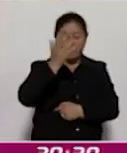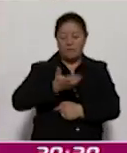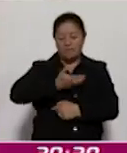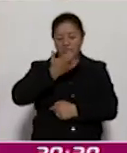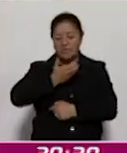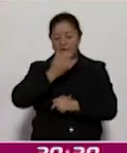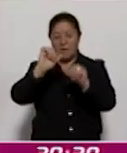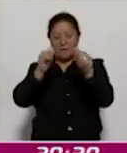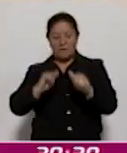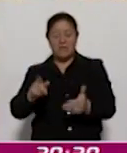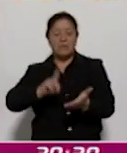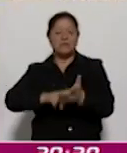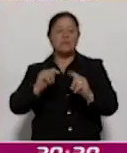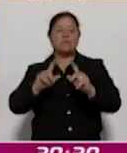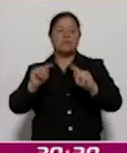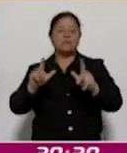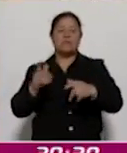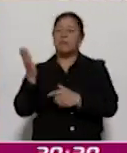artesanales en el estado.